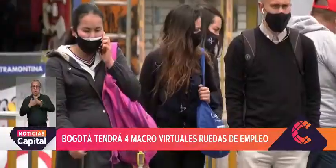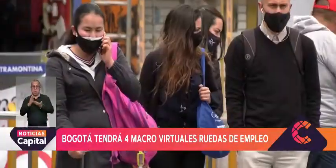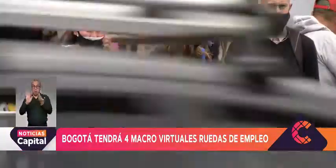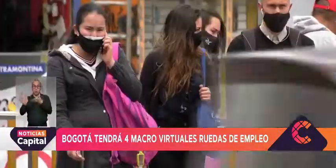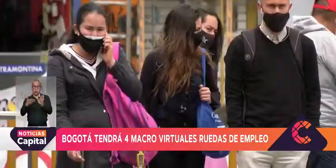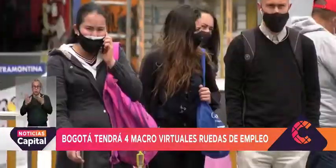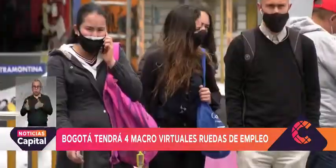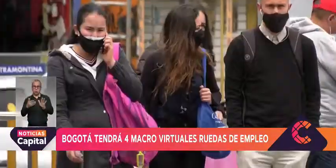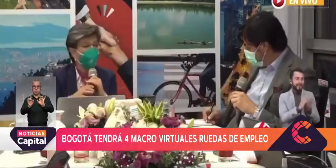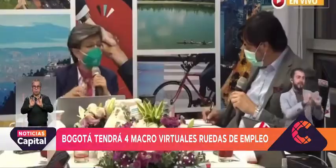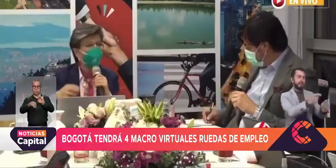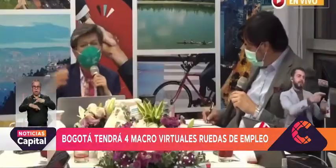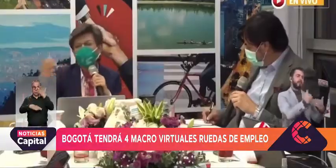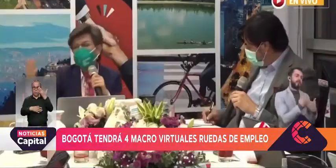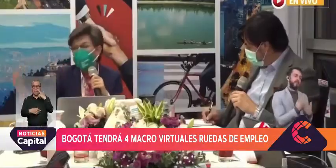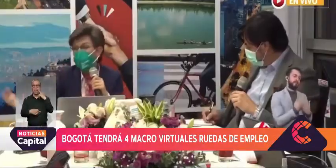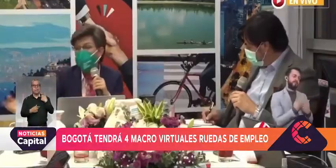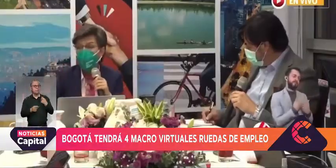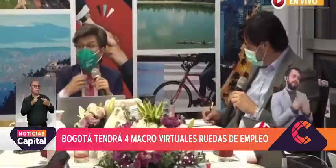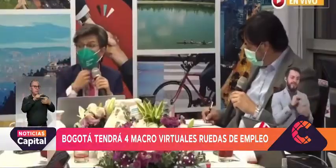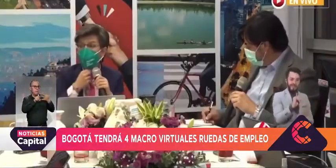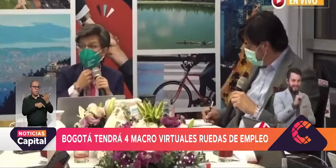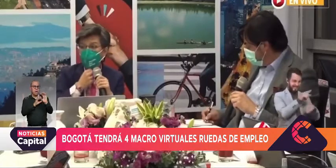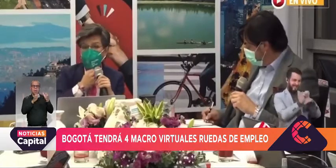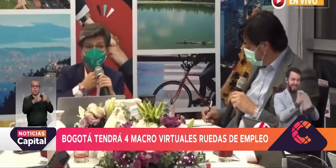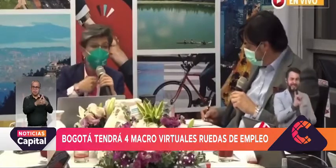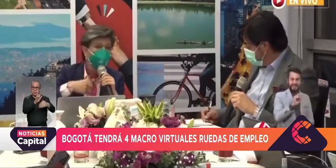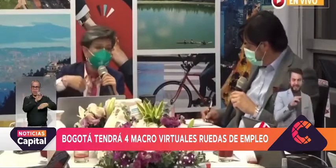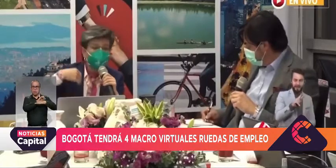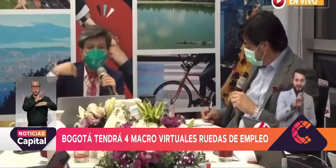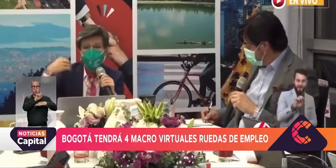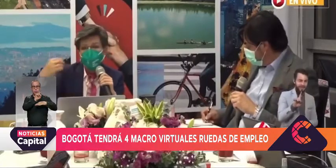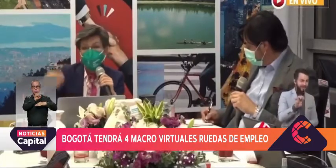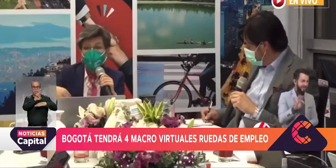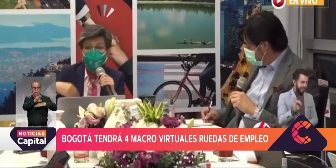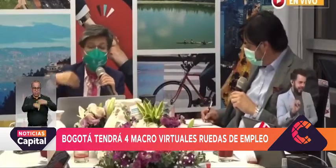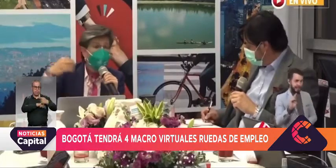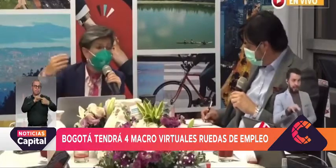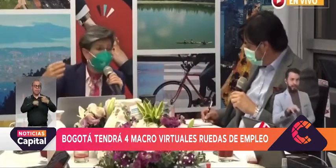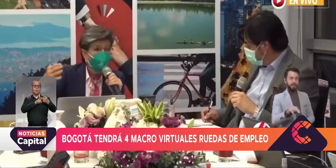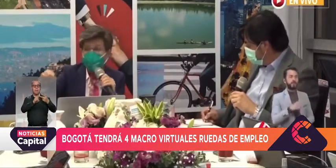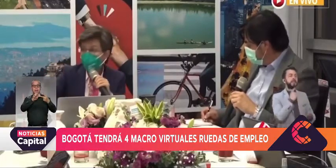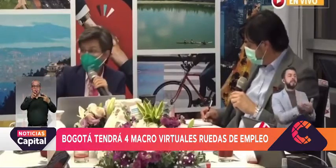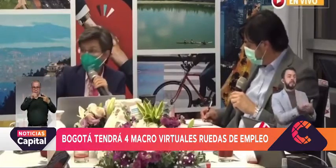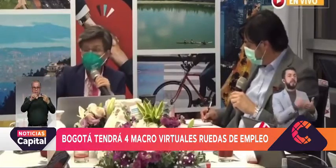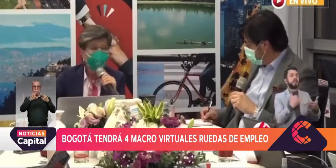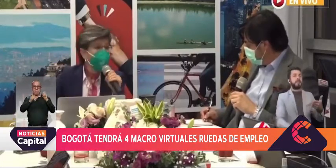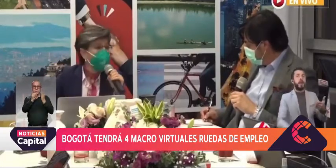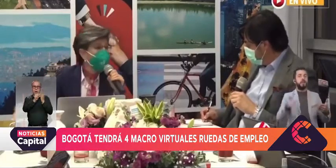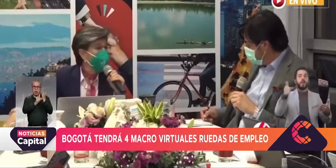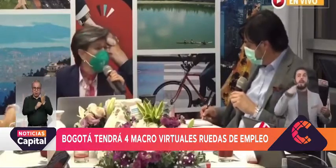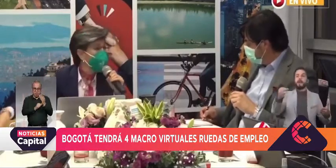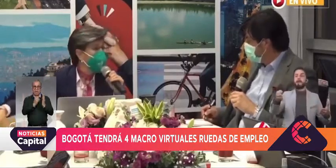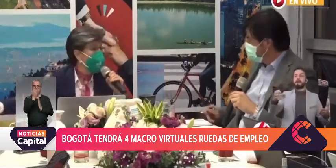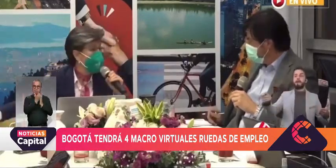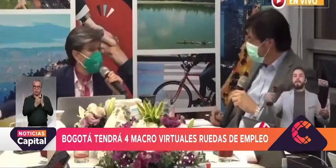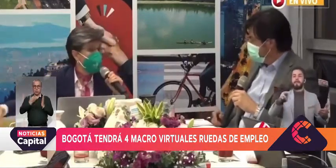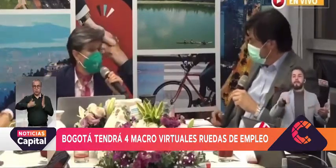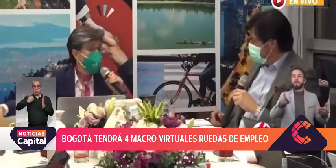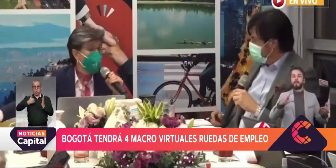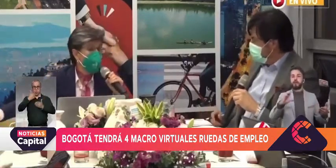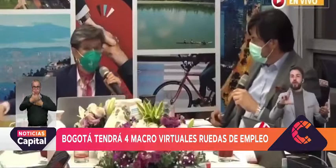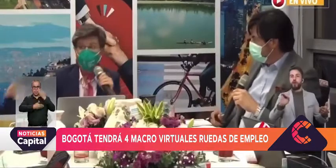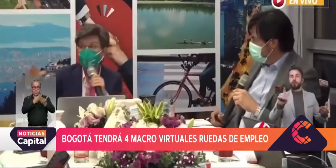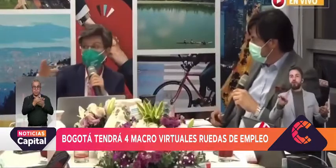cursos virtuales. Nosotros hemos hablado con Coursera, obviamente Microsoft está aquí haciendo certificaciones de jóvenes de